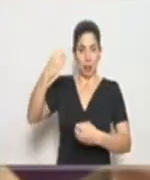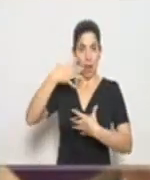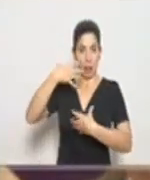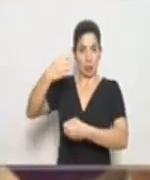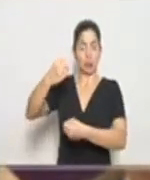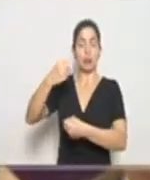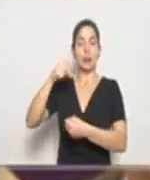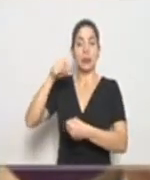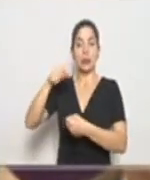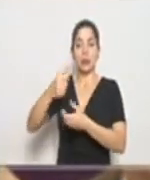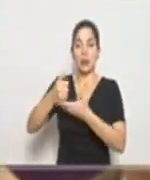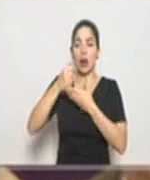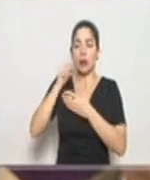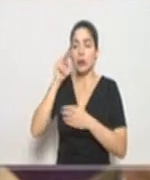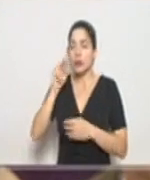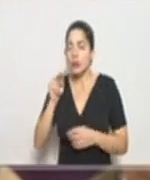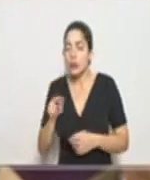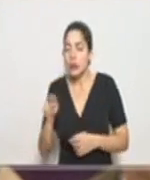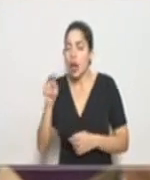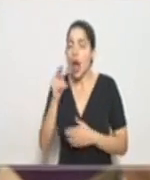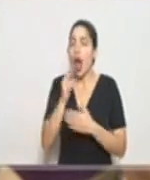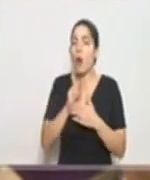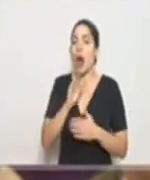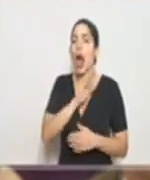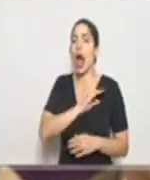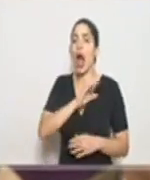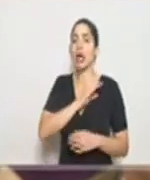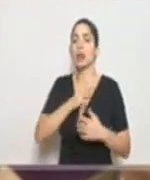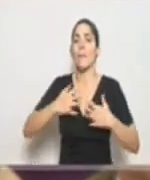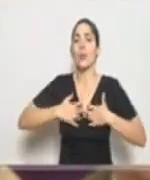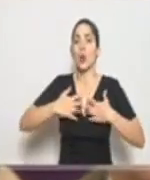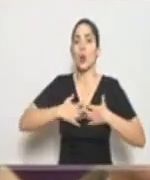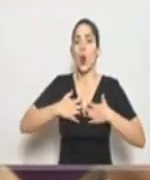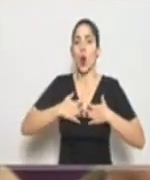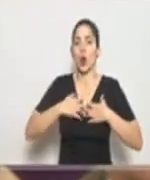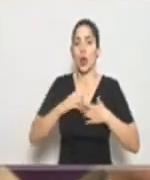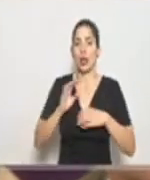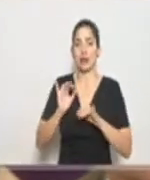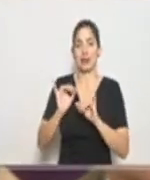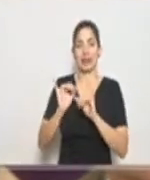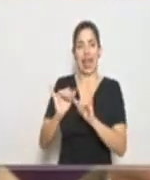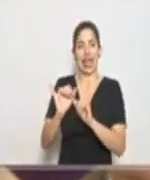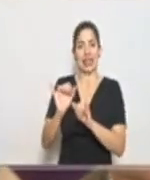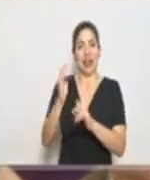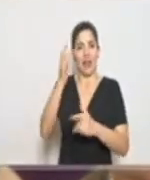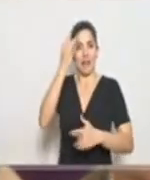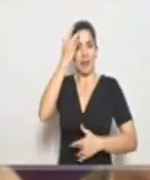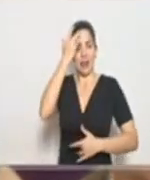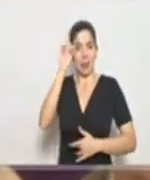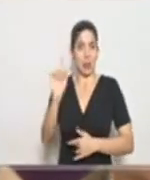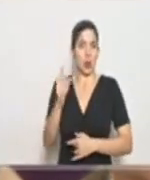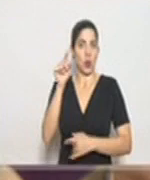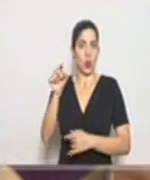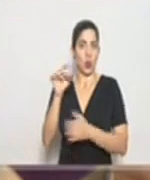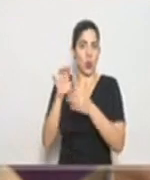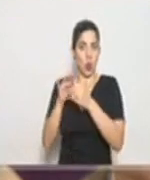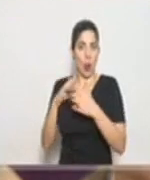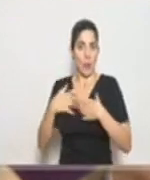buscar características que se encuentran en los pulmones que son muy característicos de esta enfermedad COVID-19